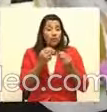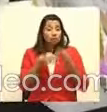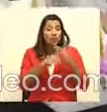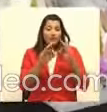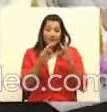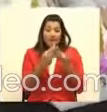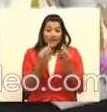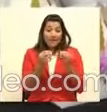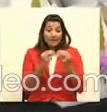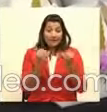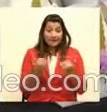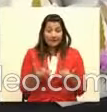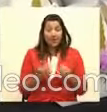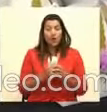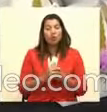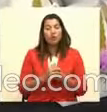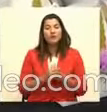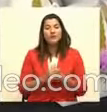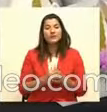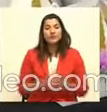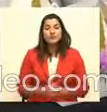nos movió